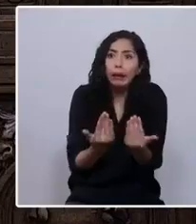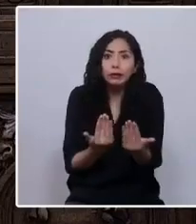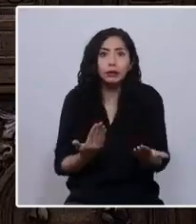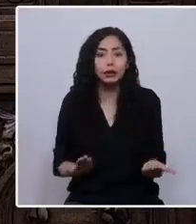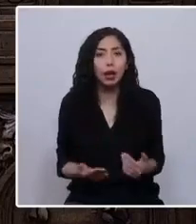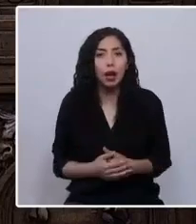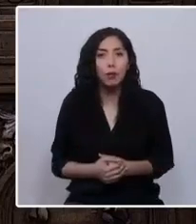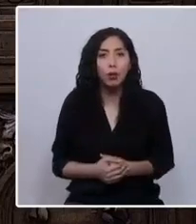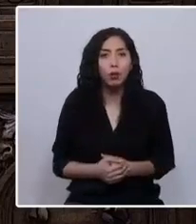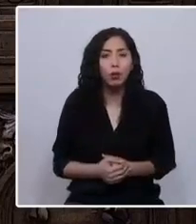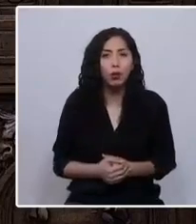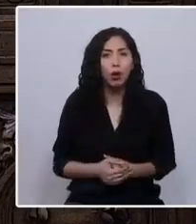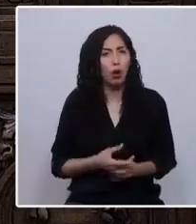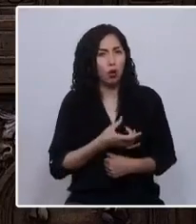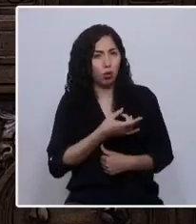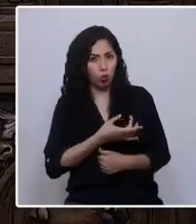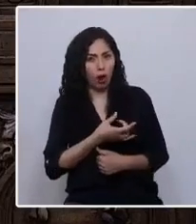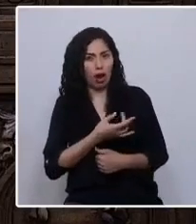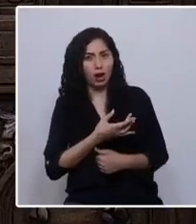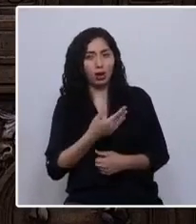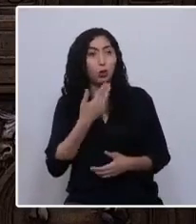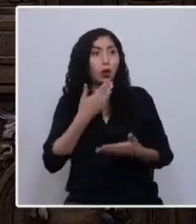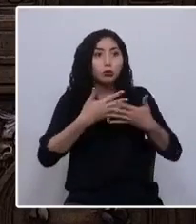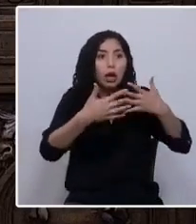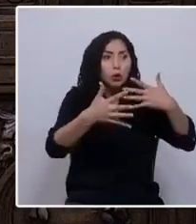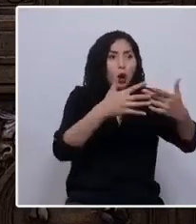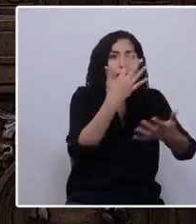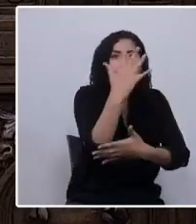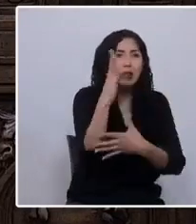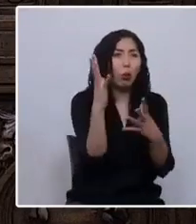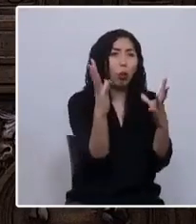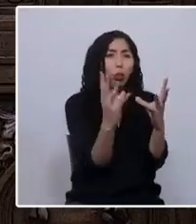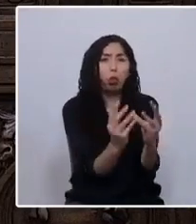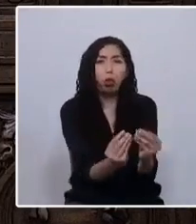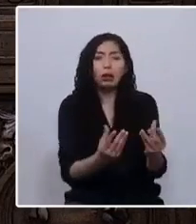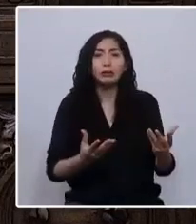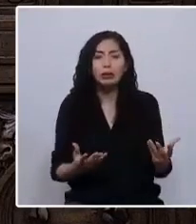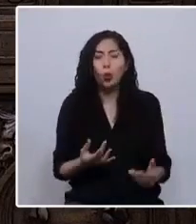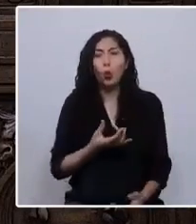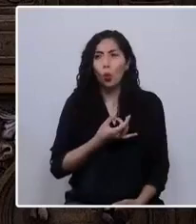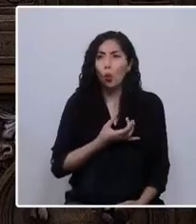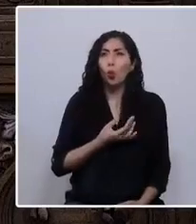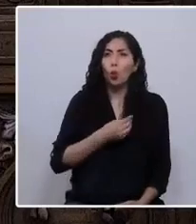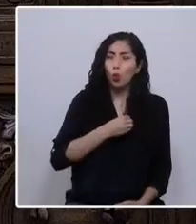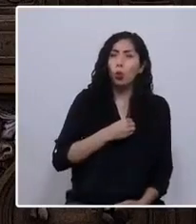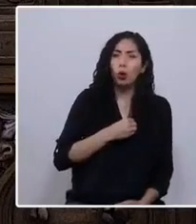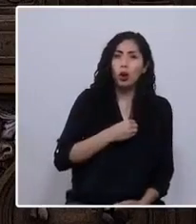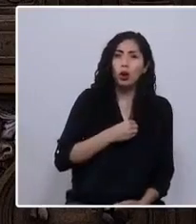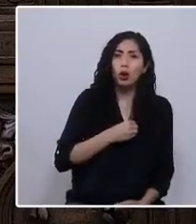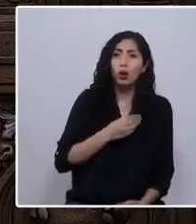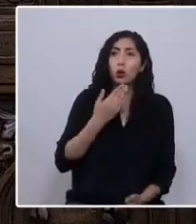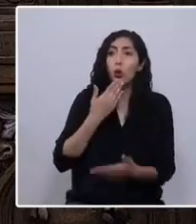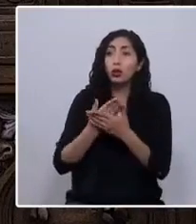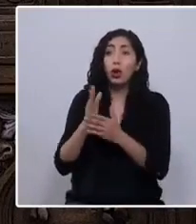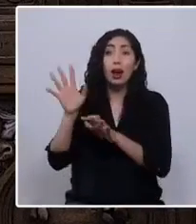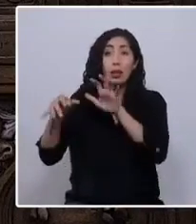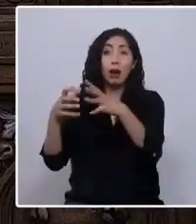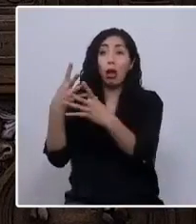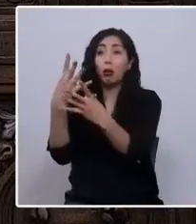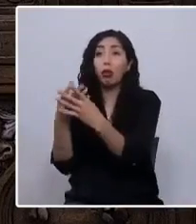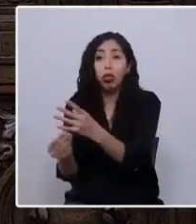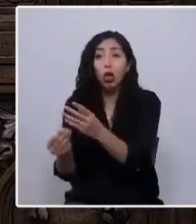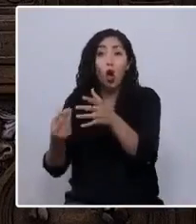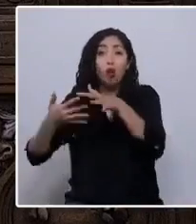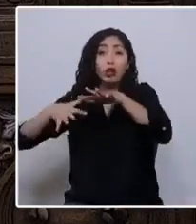Nos duele cuando destruyen un ecosistema, nos duele cuando extinguen una especie, nos duelen cuando desaparece un